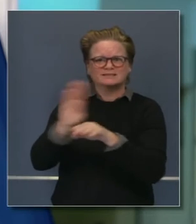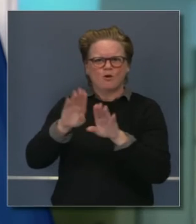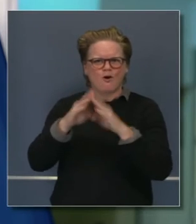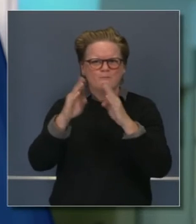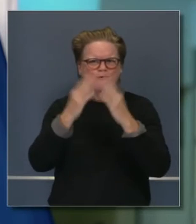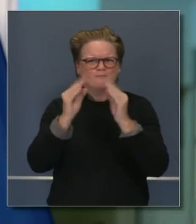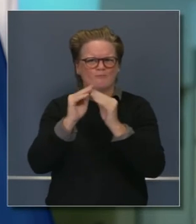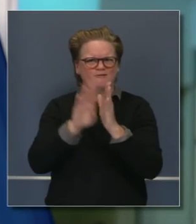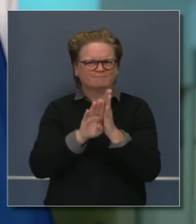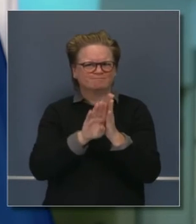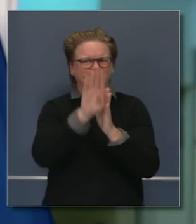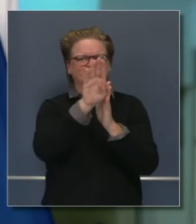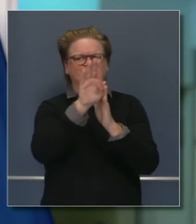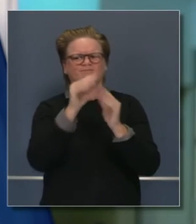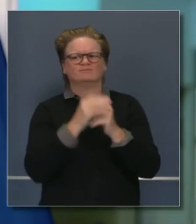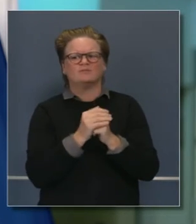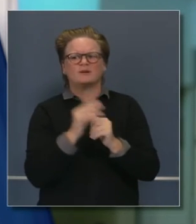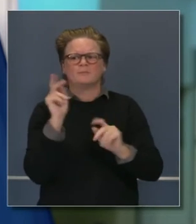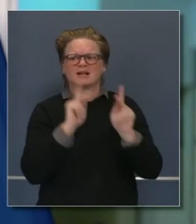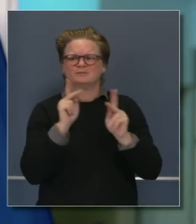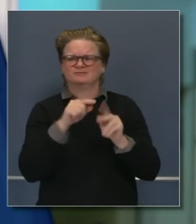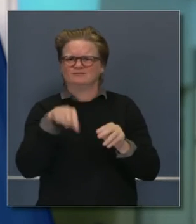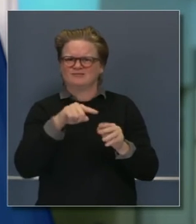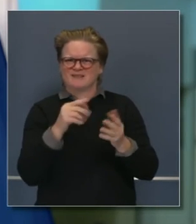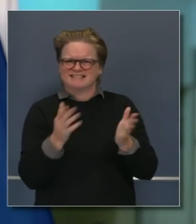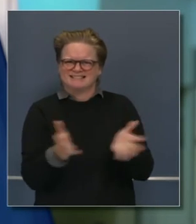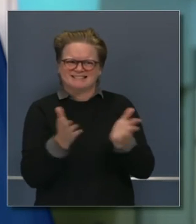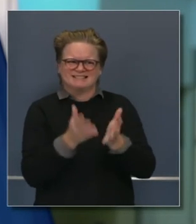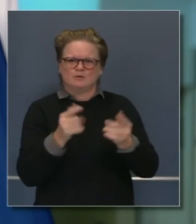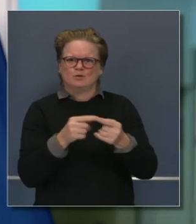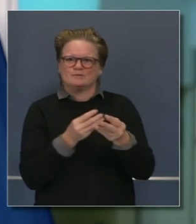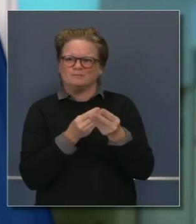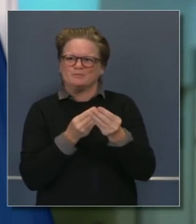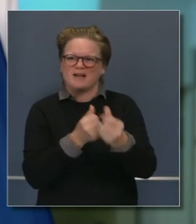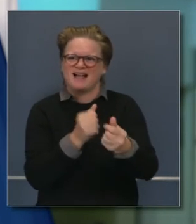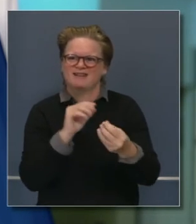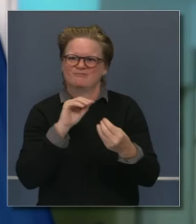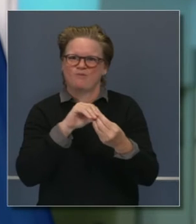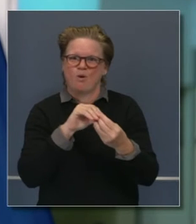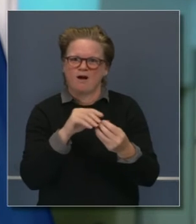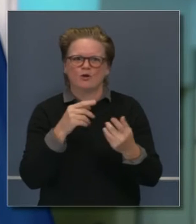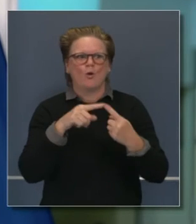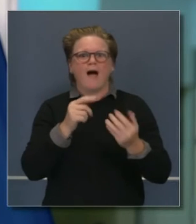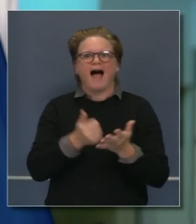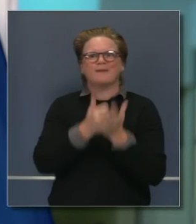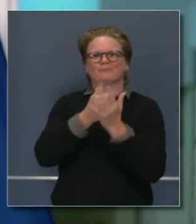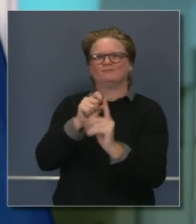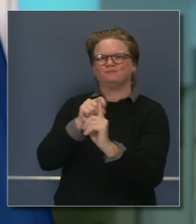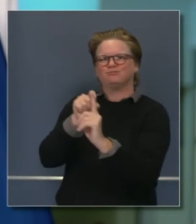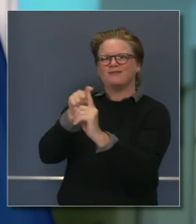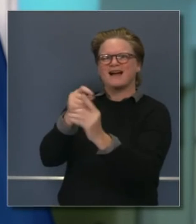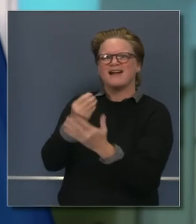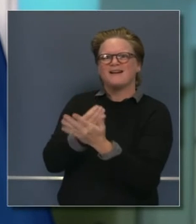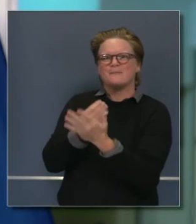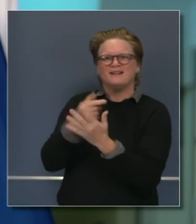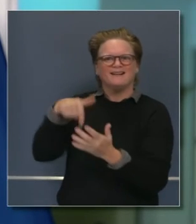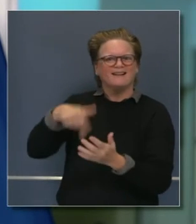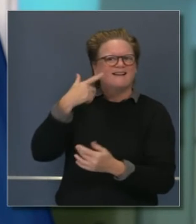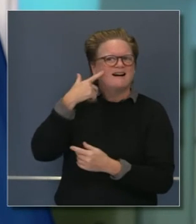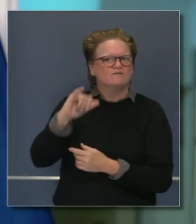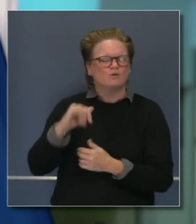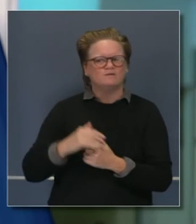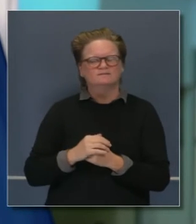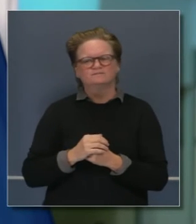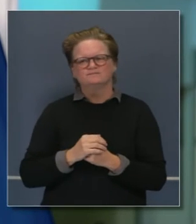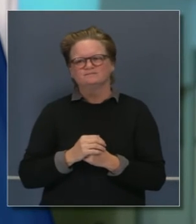privada y el gasto por gente en particular que proporciona más oportunidades para la gente. Así